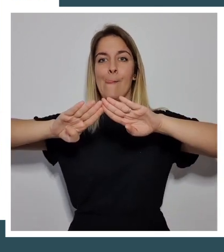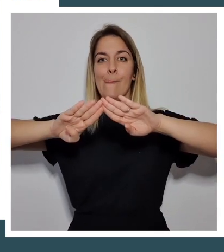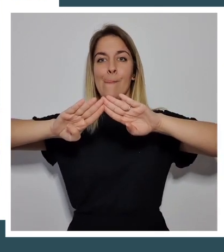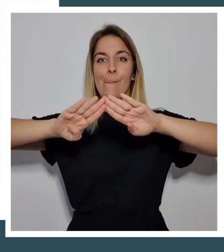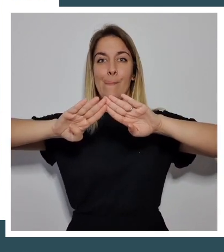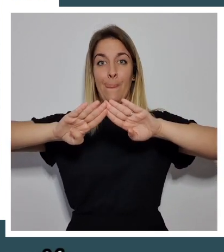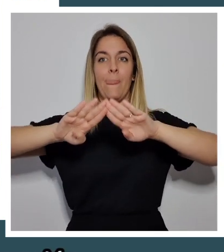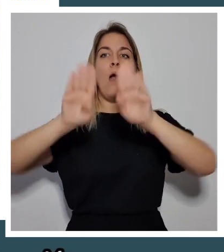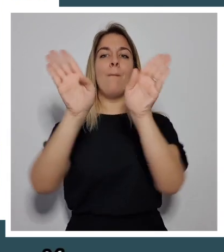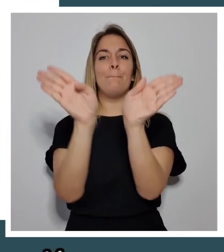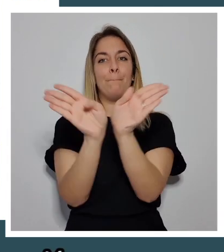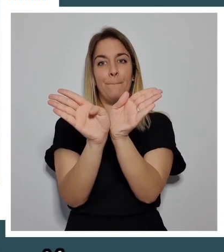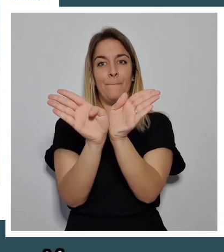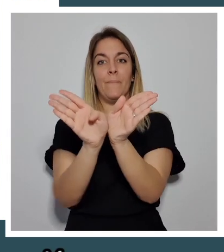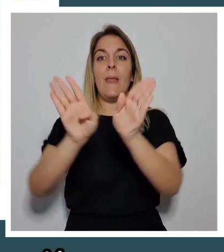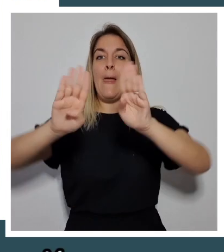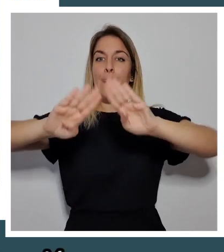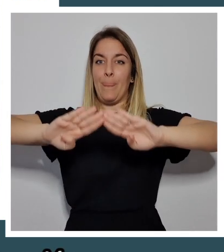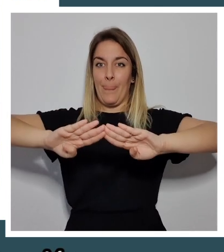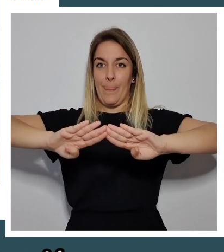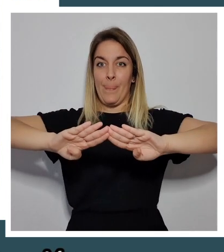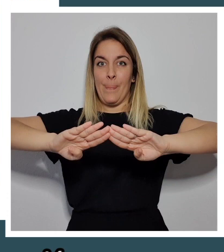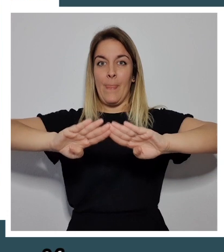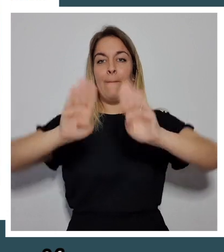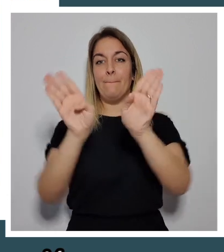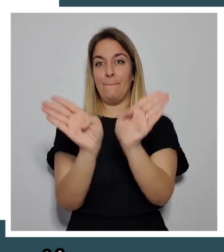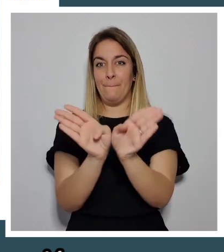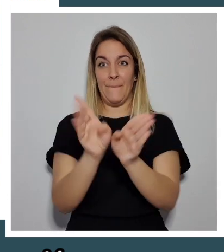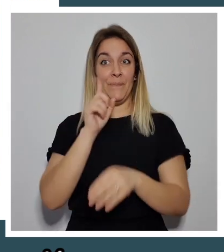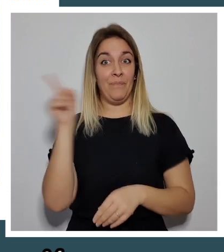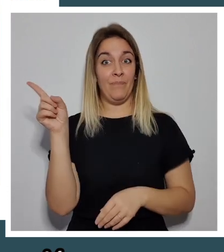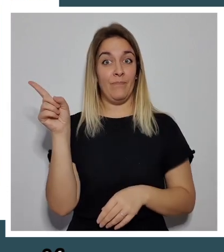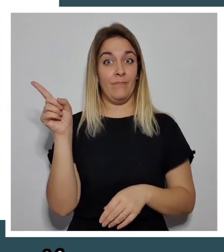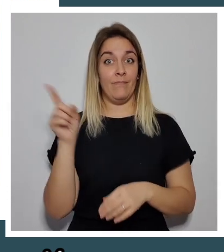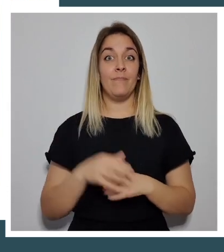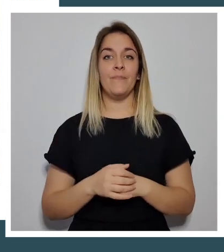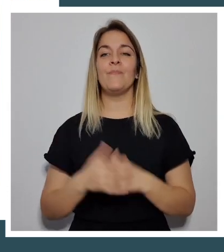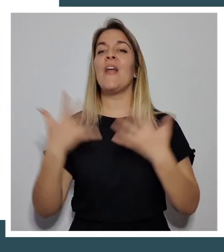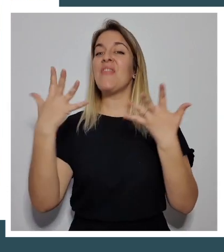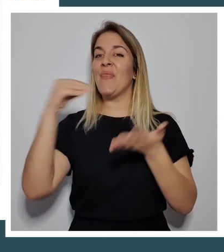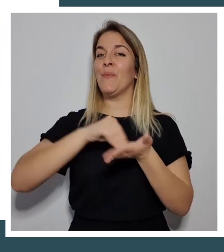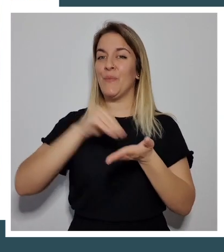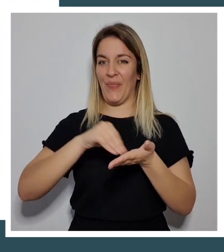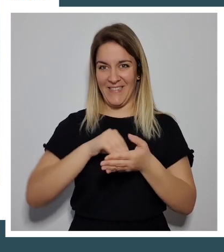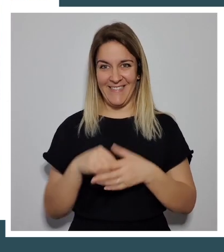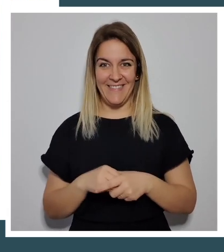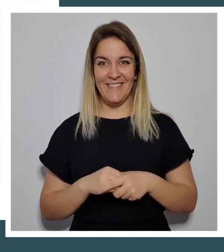Y a continuación juntamos talones y separamos puntas. ¿Vale? Igualmente 10 repeticiones.